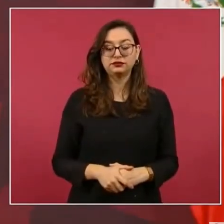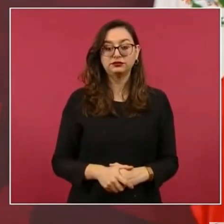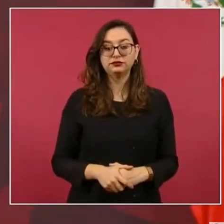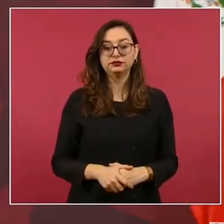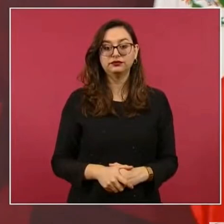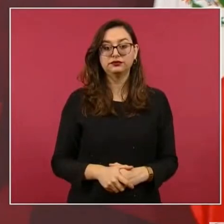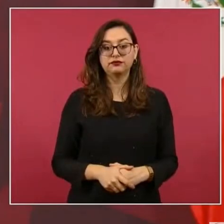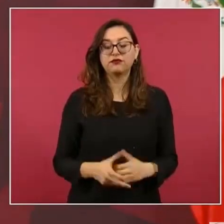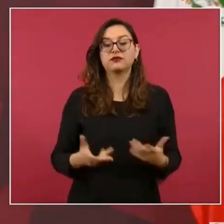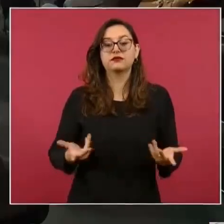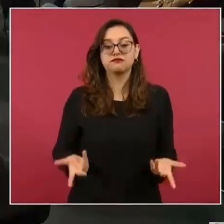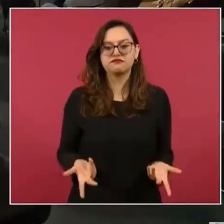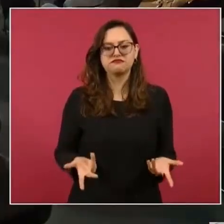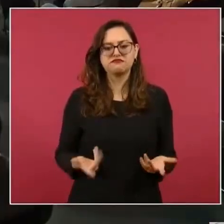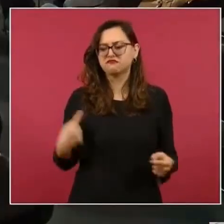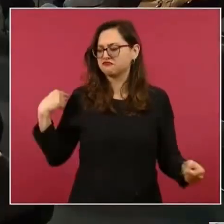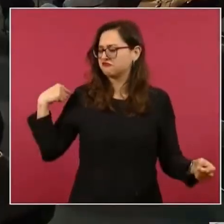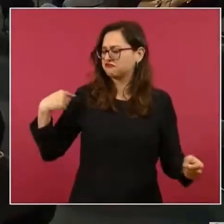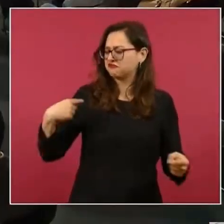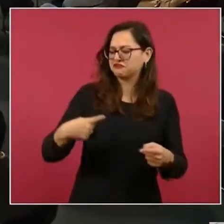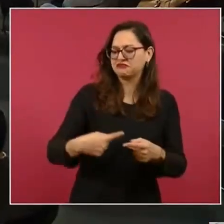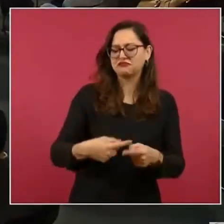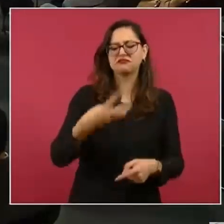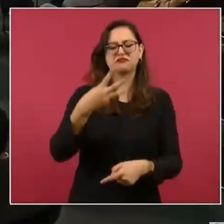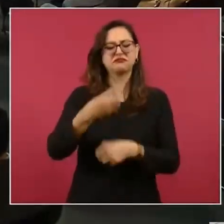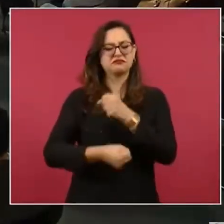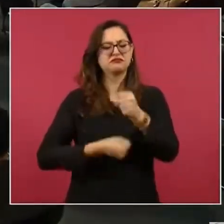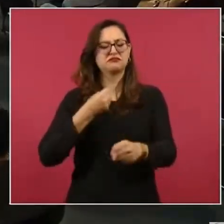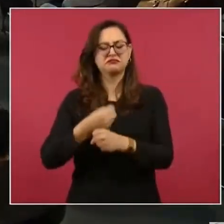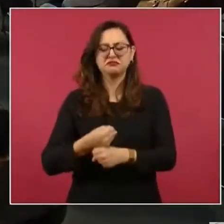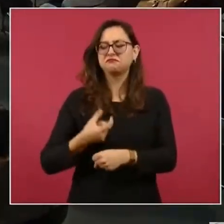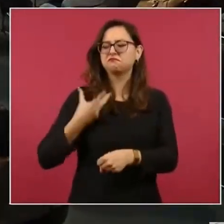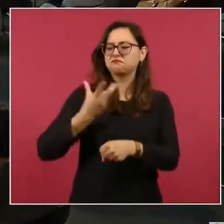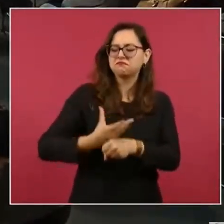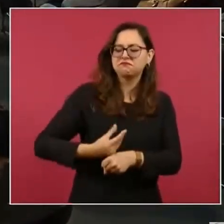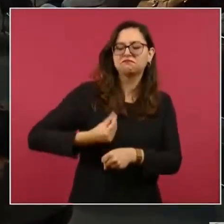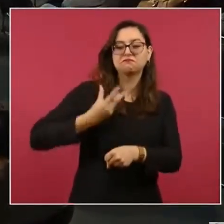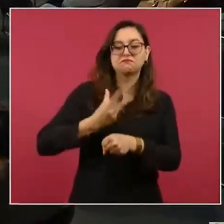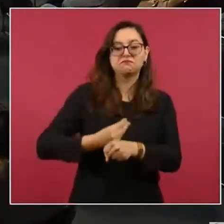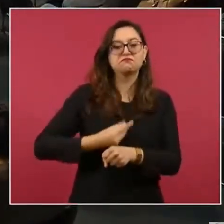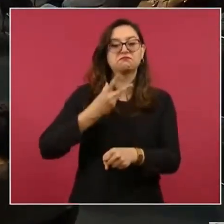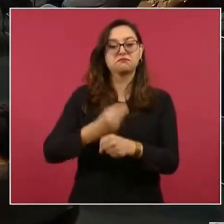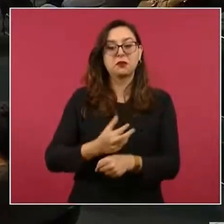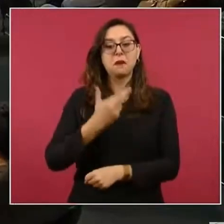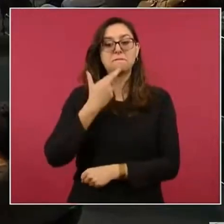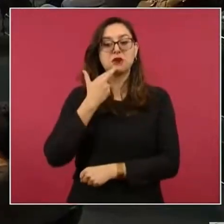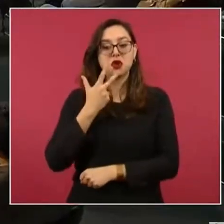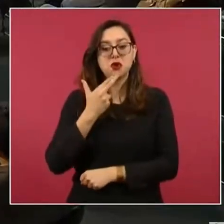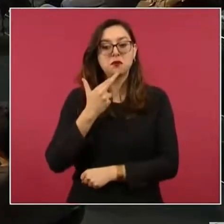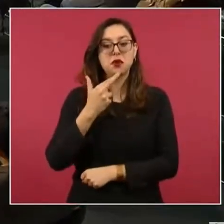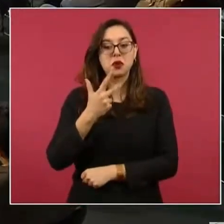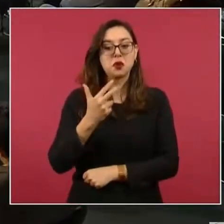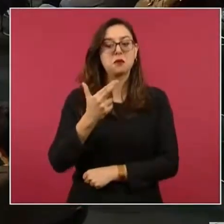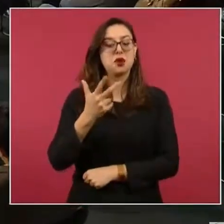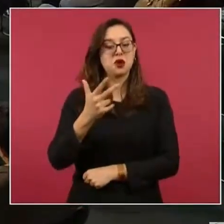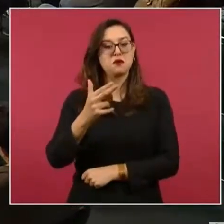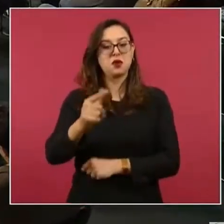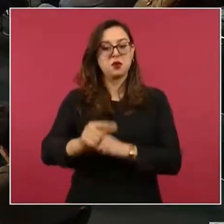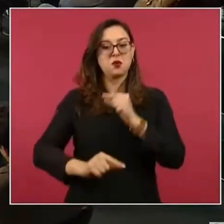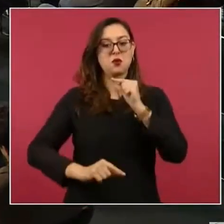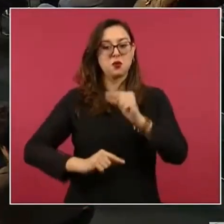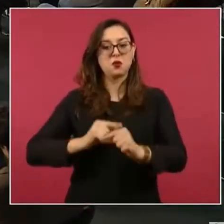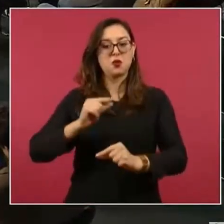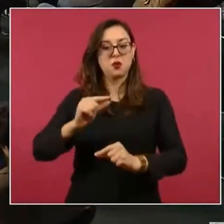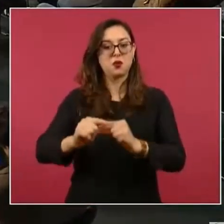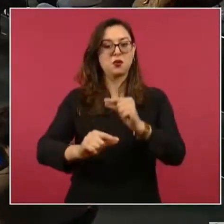acortando, acortando, acortando, acortando, acortando el tiempo. Por ejemplo, pongan